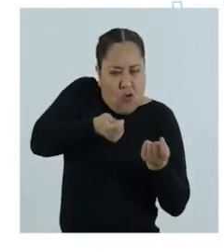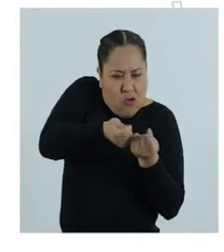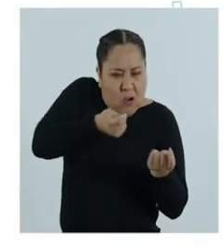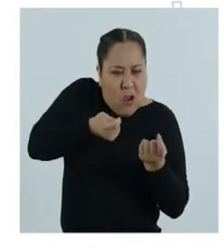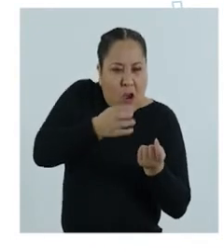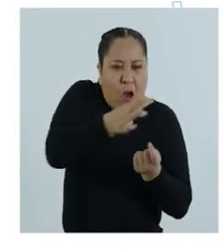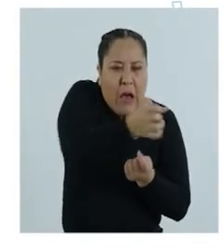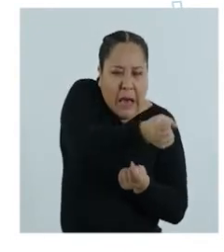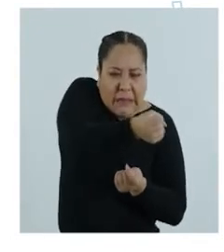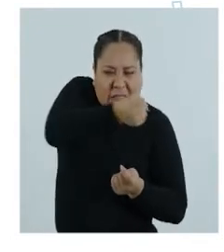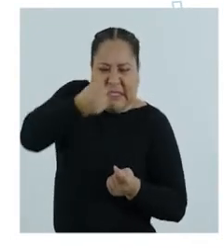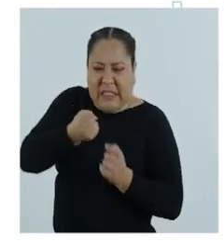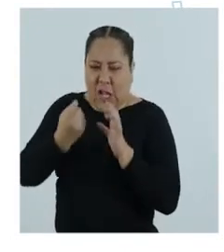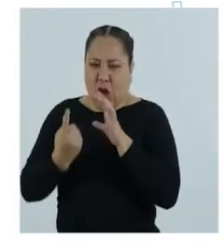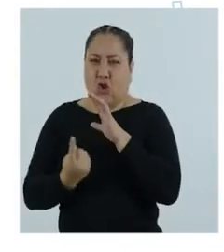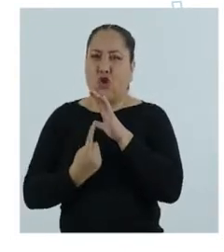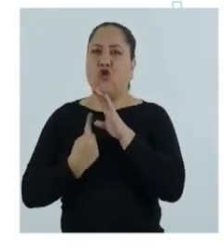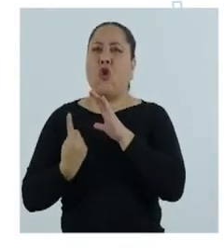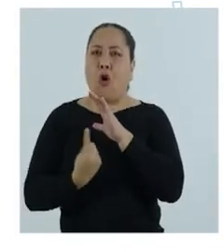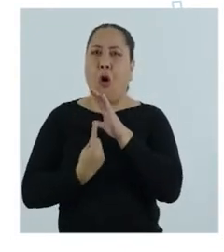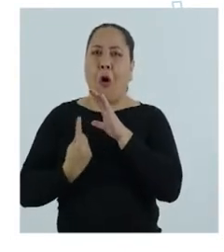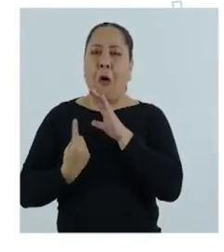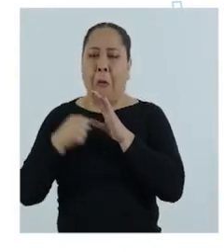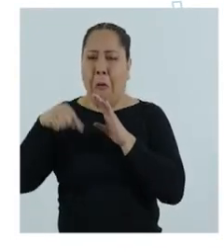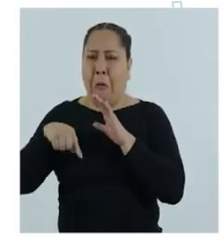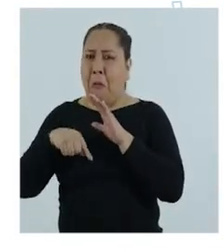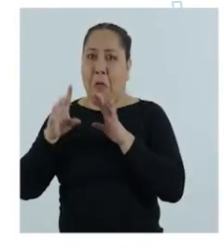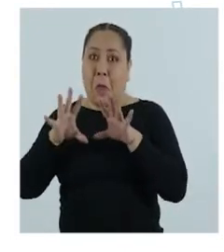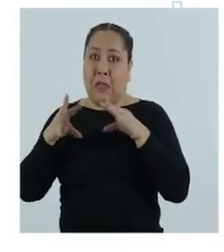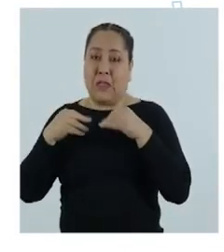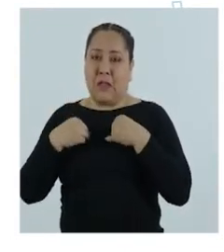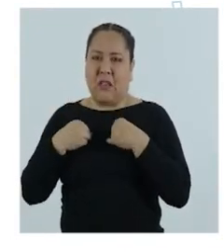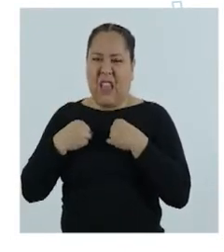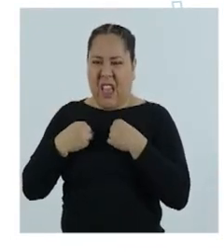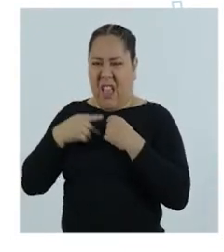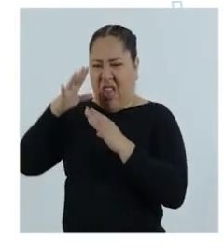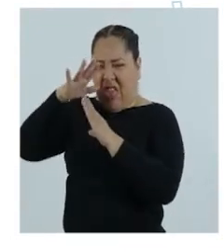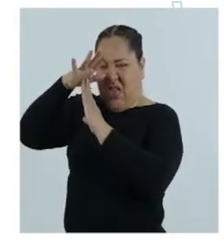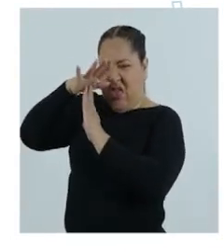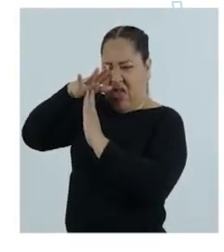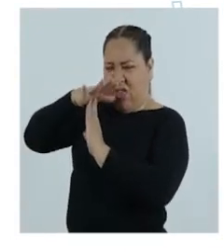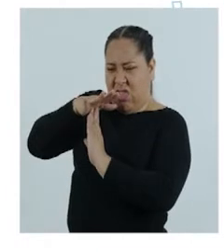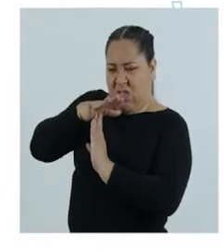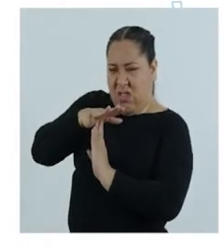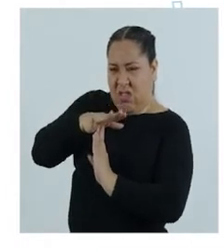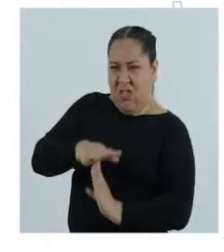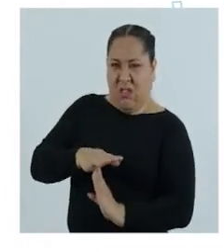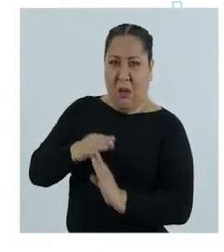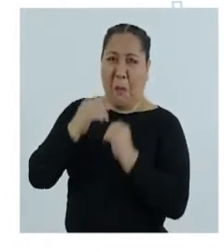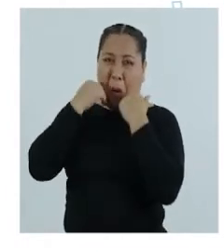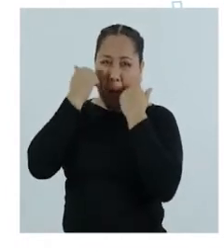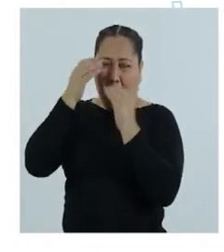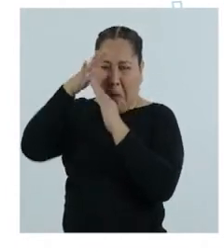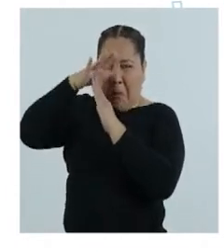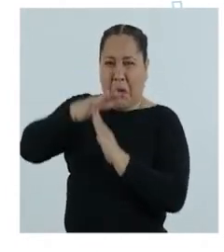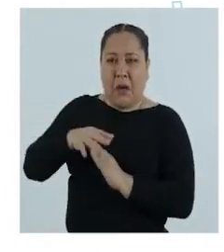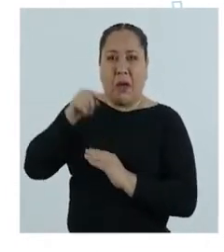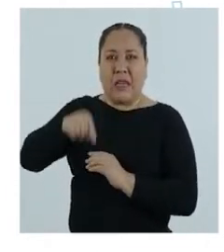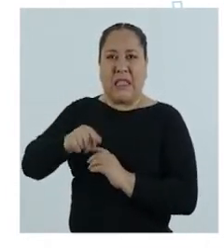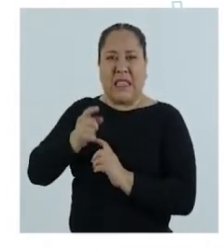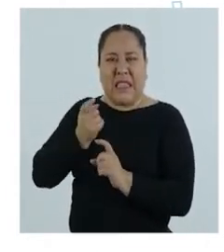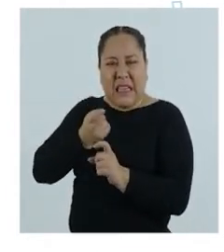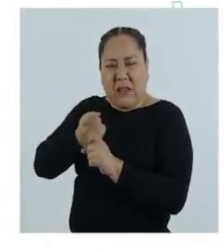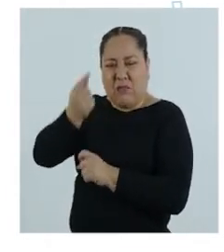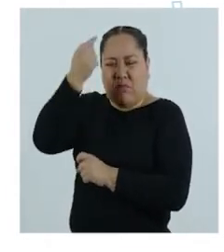o aislar a la persona contra su voluntad, a humillarla o avergonzarla y que